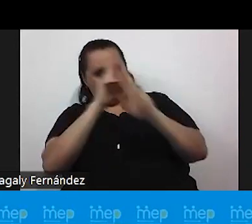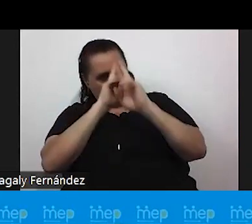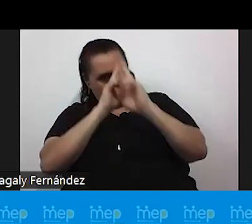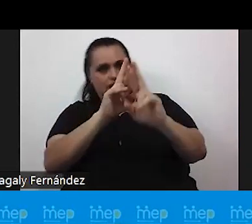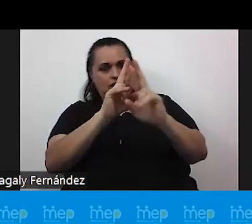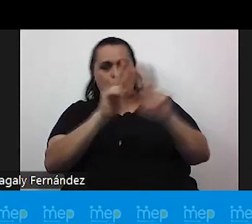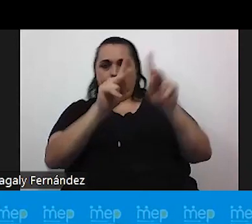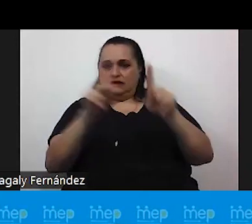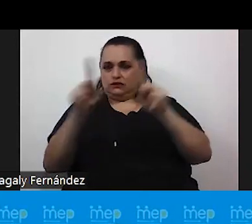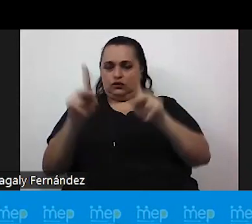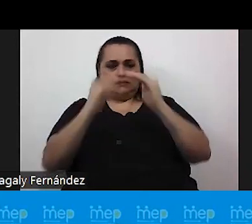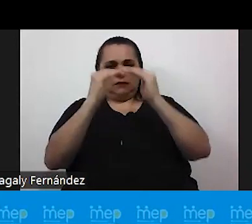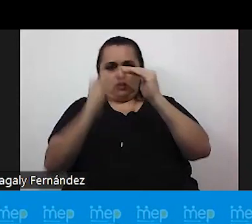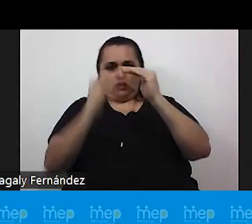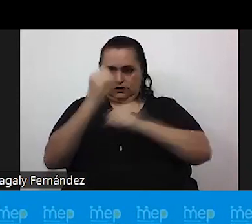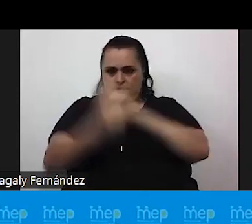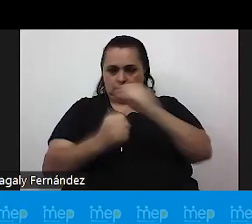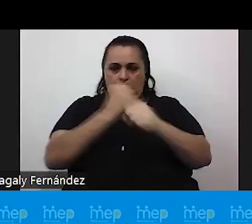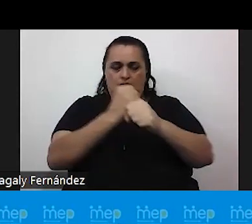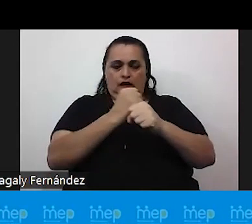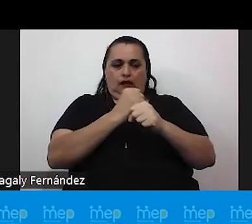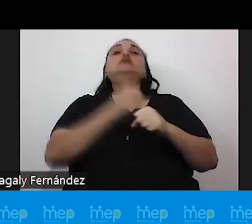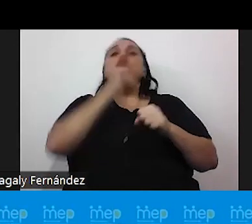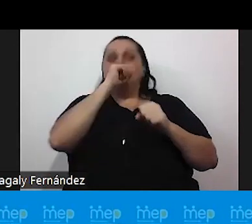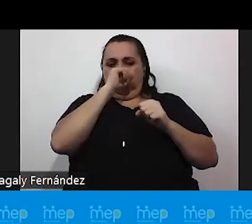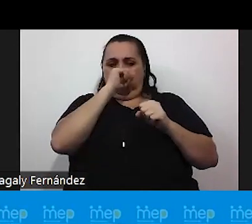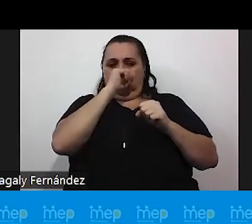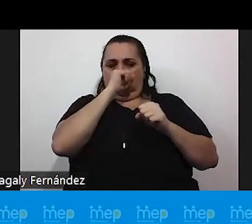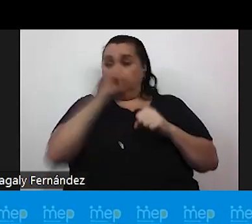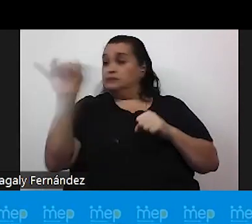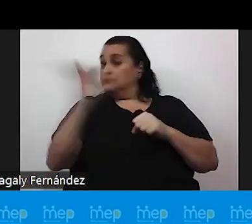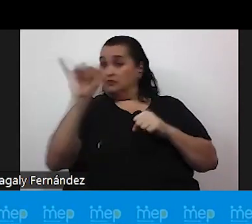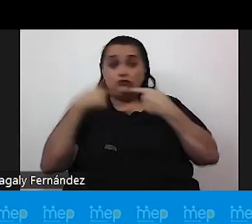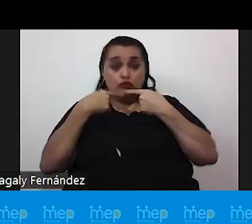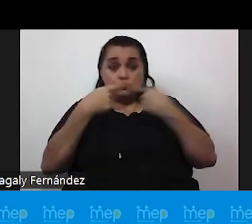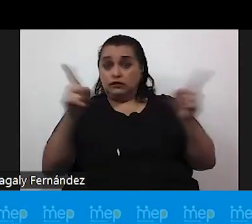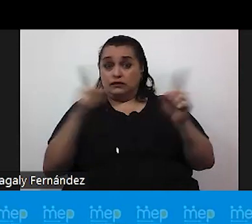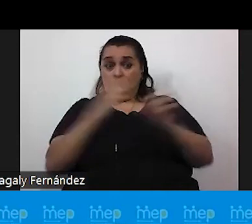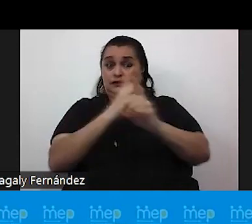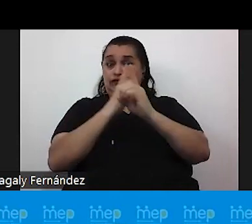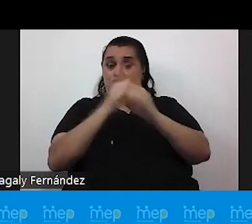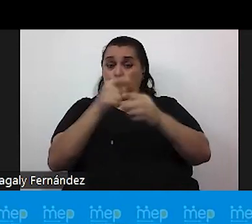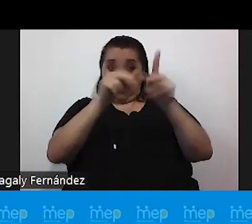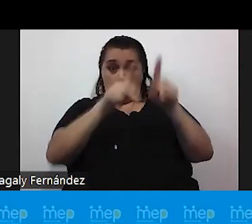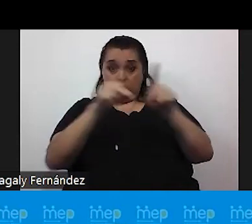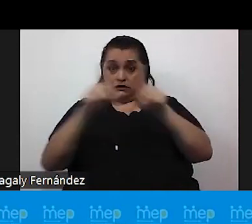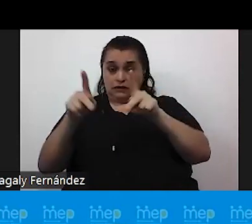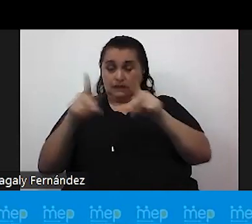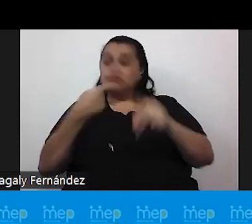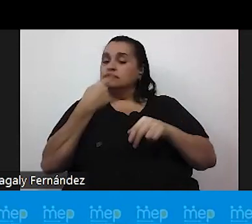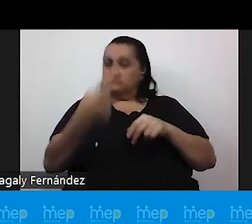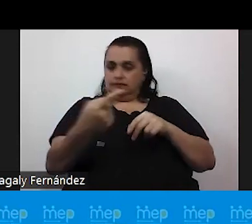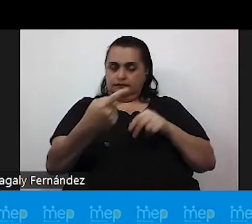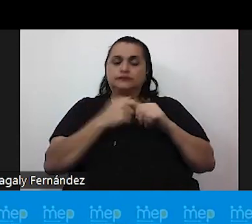personas menores de edad siguiente bajo este mismo pronunciamiento la defensoria de los habitantes indica